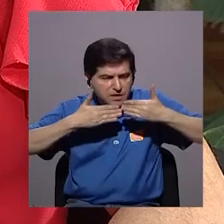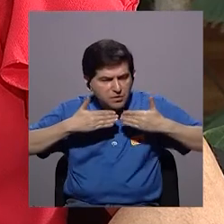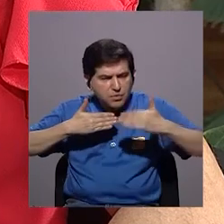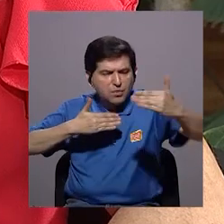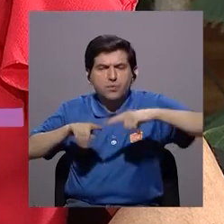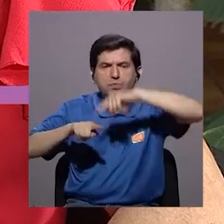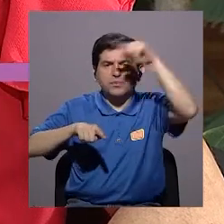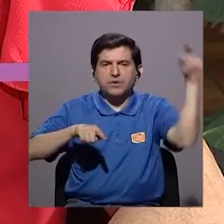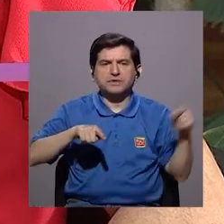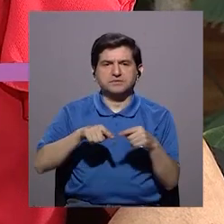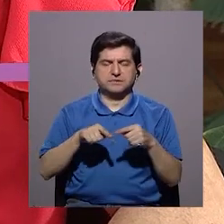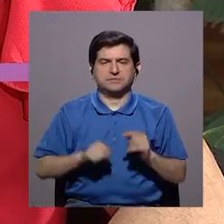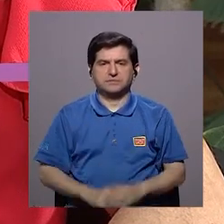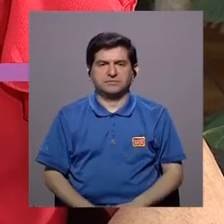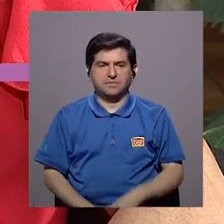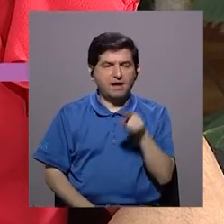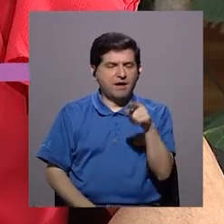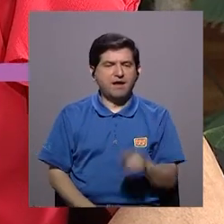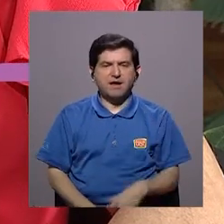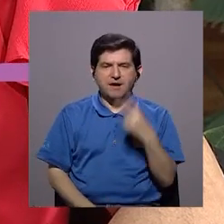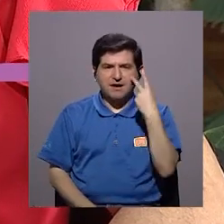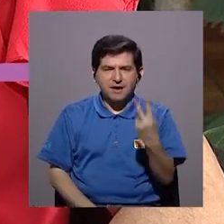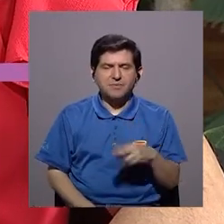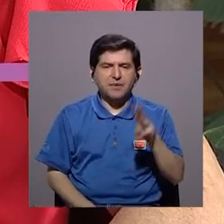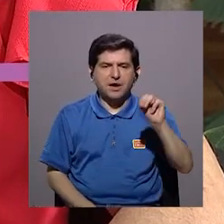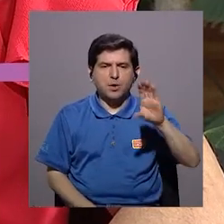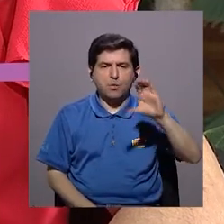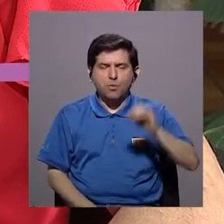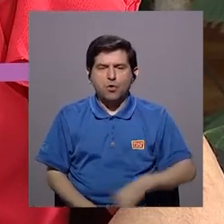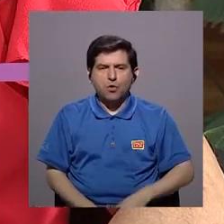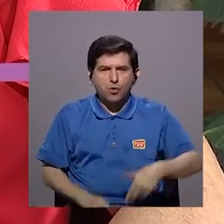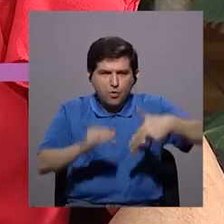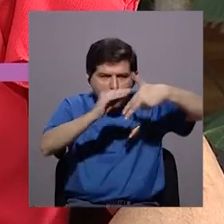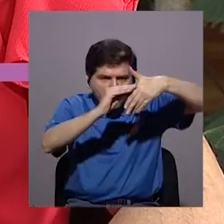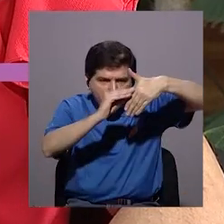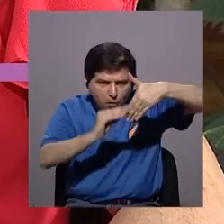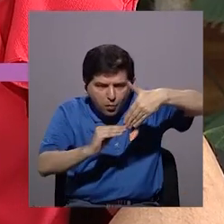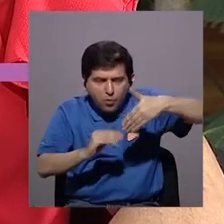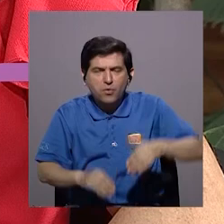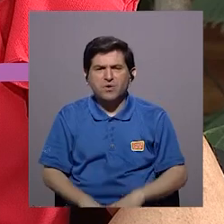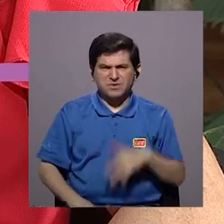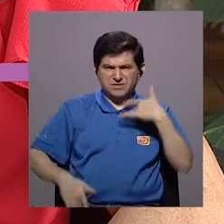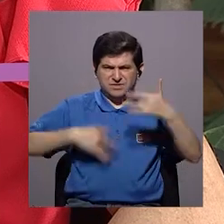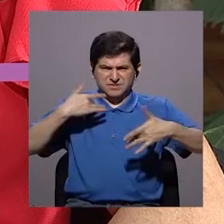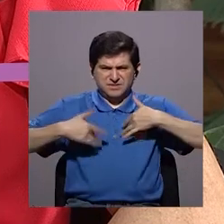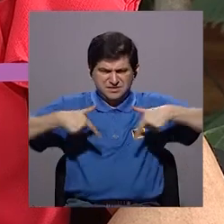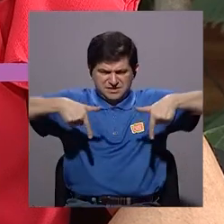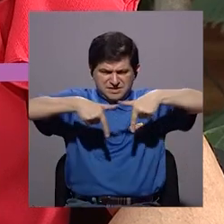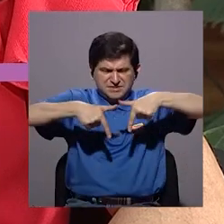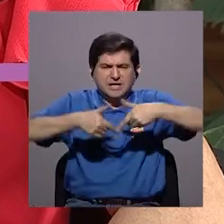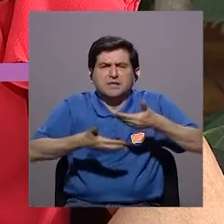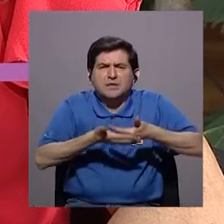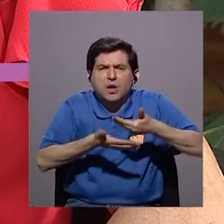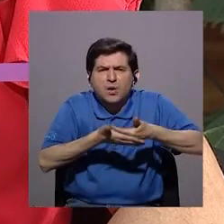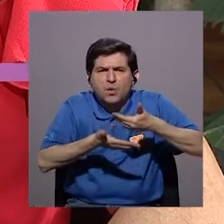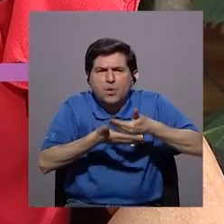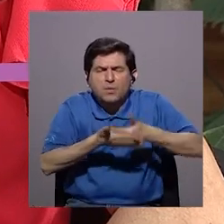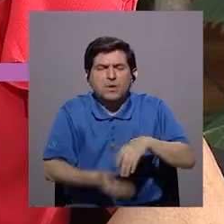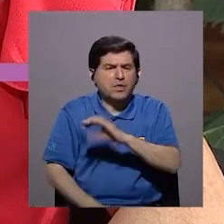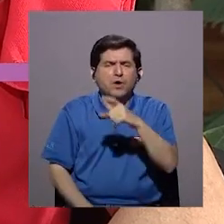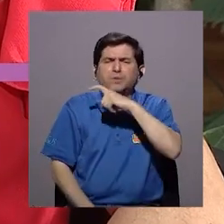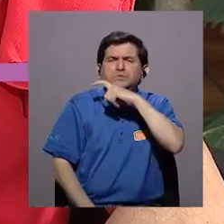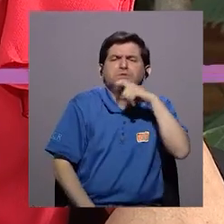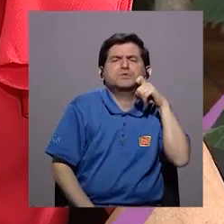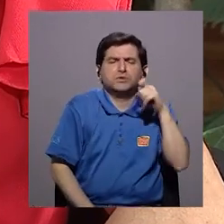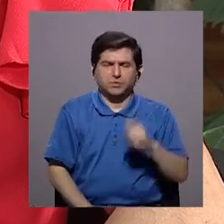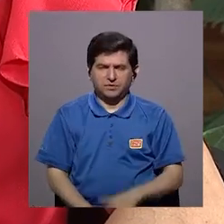lo largo del ciclo. Es decir, cómo va viendo el moco, cómo se va sintiendo, si se va sintiendo a nivel vulvar, si se siente húmeda,